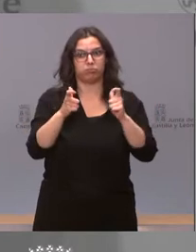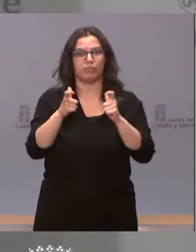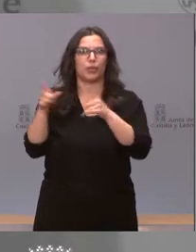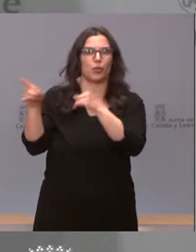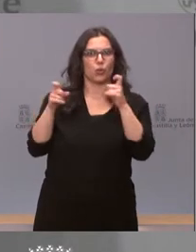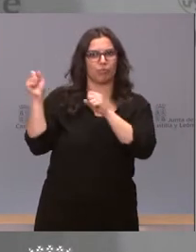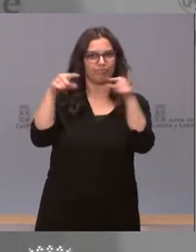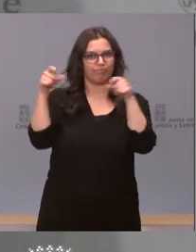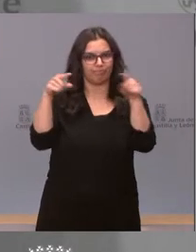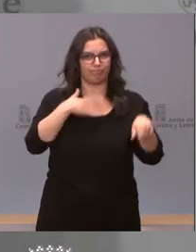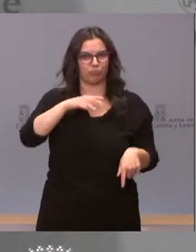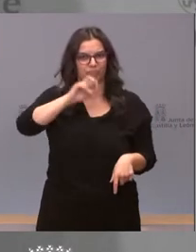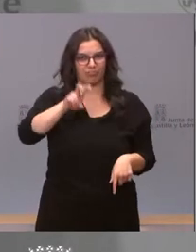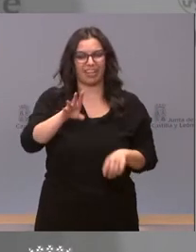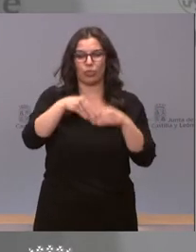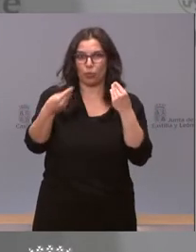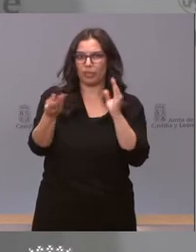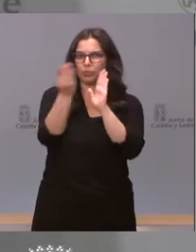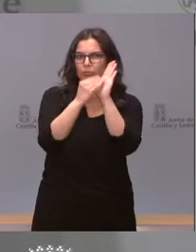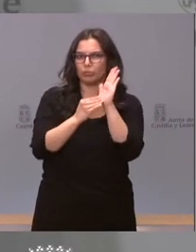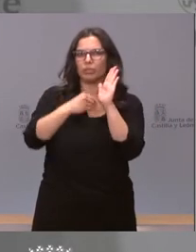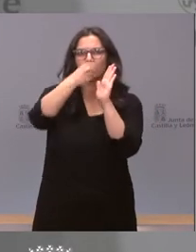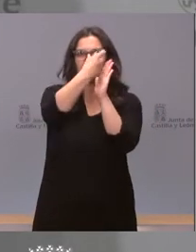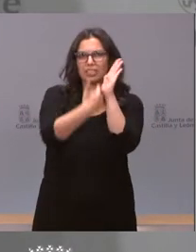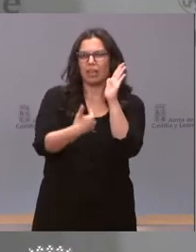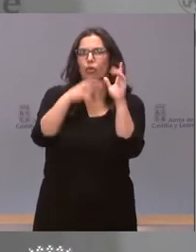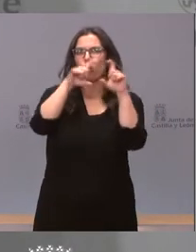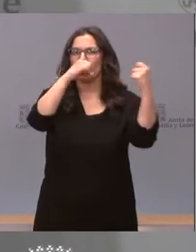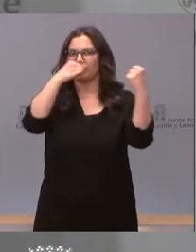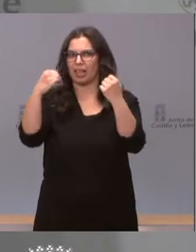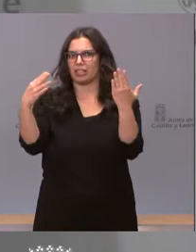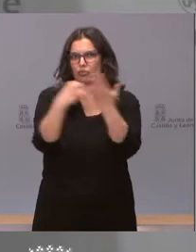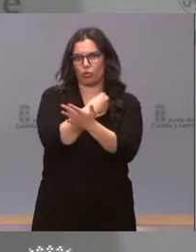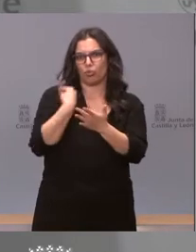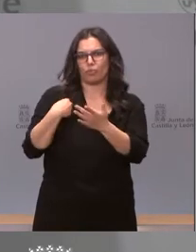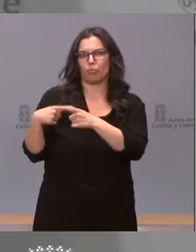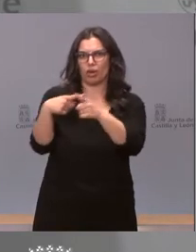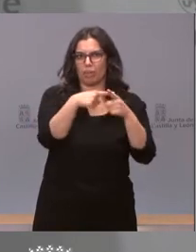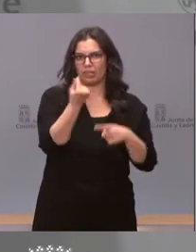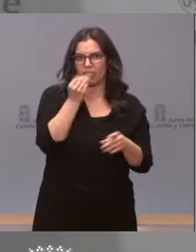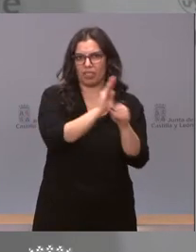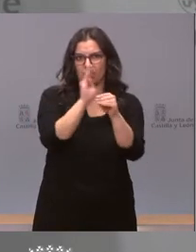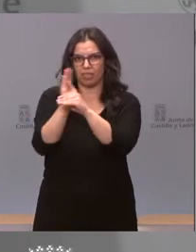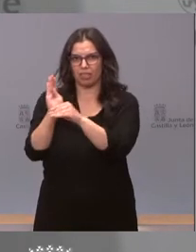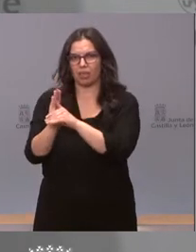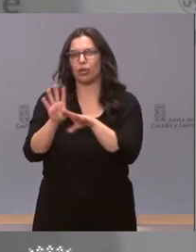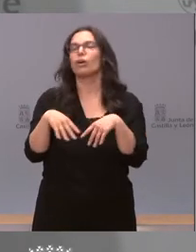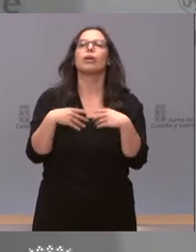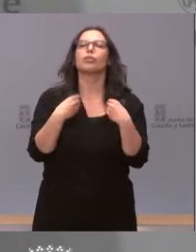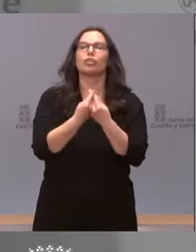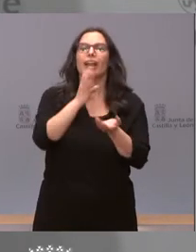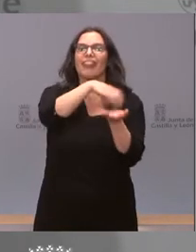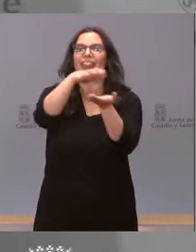Se recogen en el documento todas las entidades a las que se destina estas ayudas, total de 30 centros,